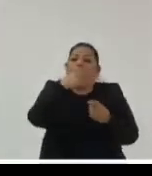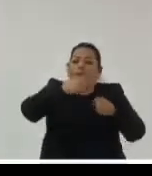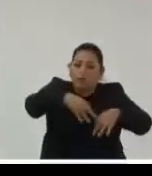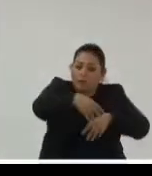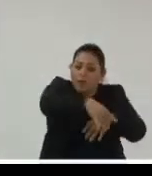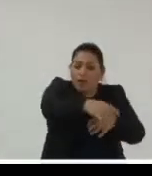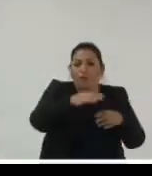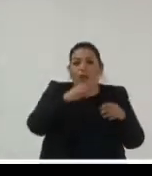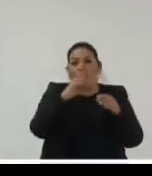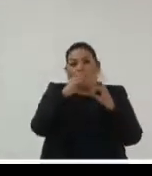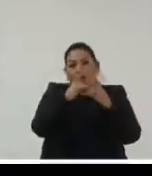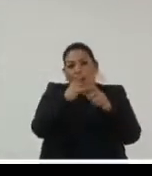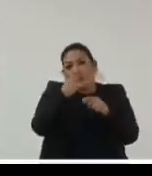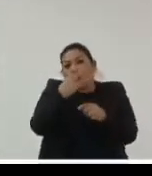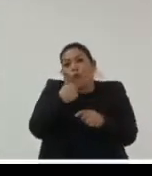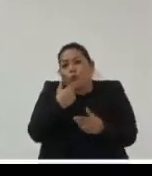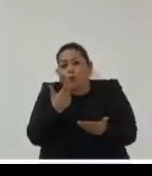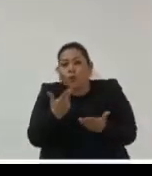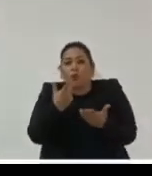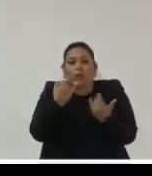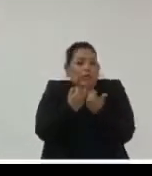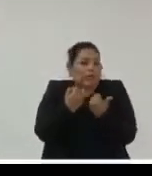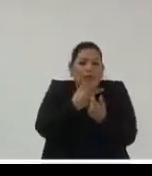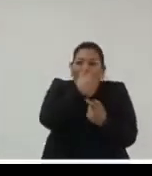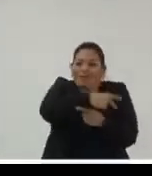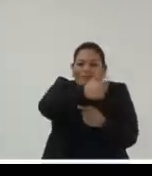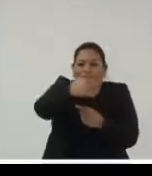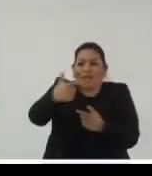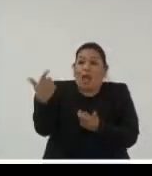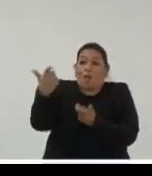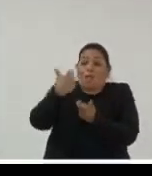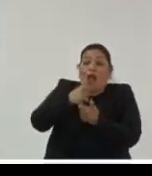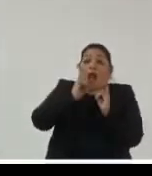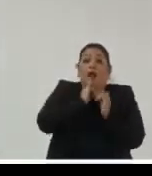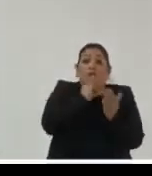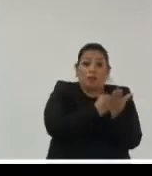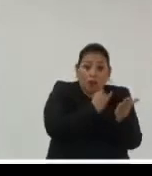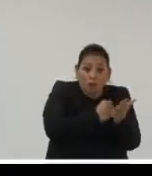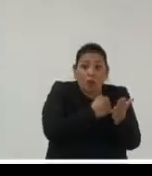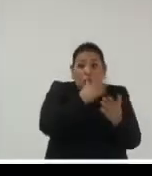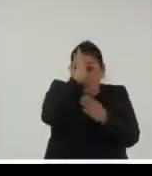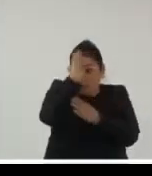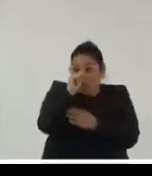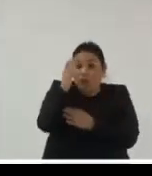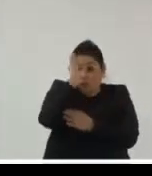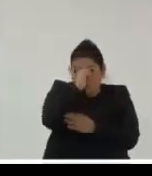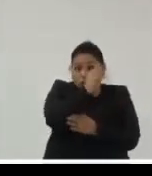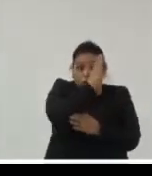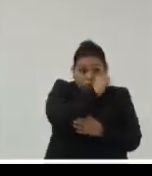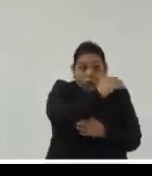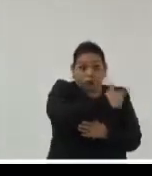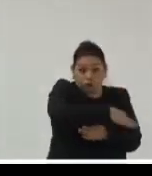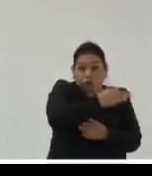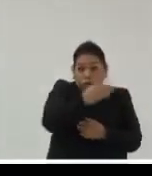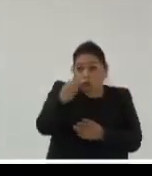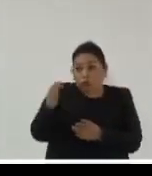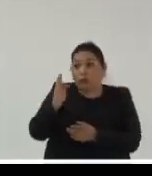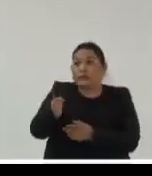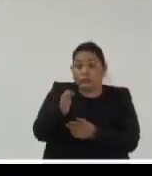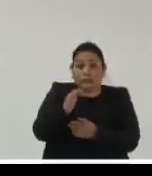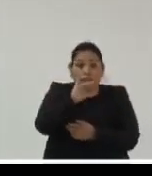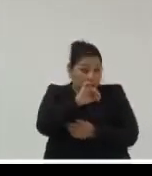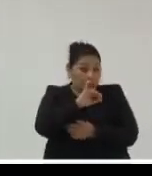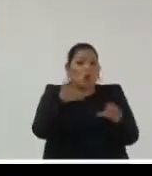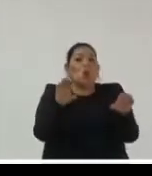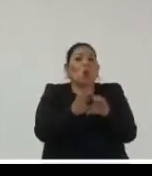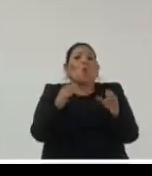administrador el usuario el que paga los impuestos y nos ponemos todos de acuerdo en qué tenemos que hacer cuál información hay que guardar y